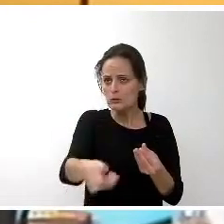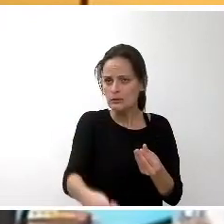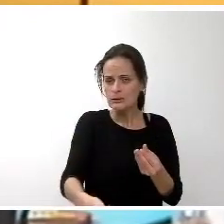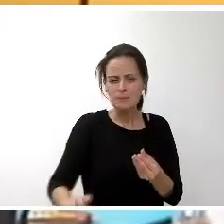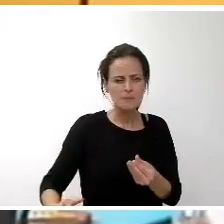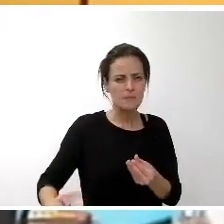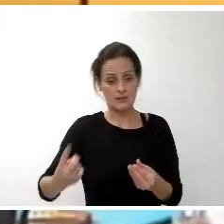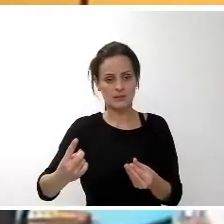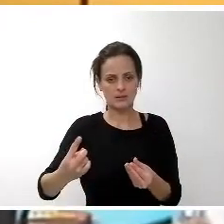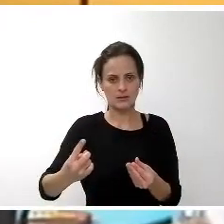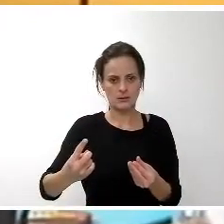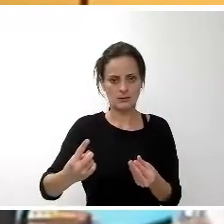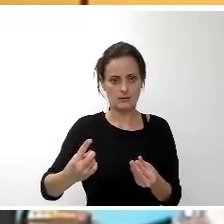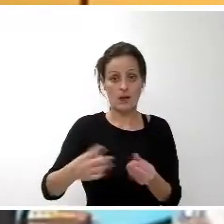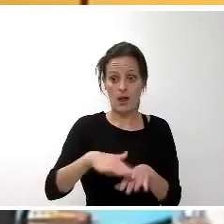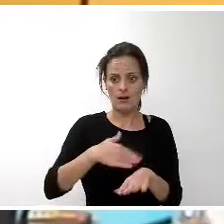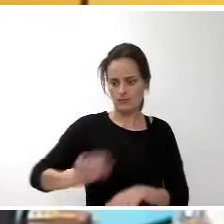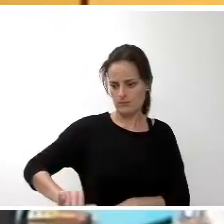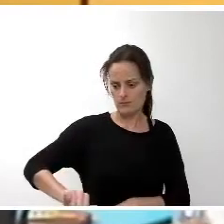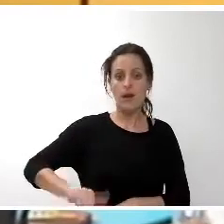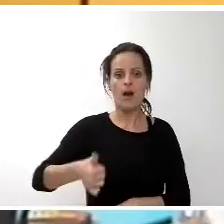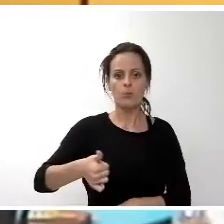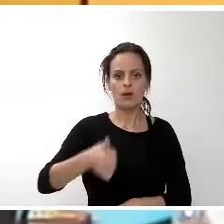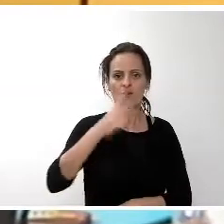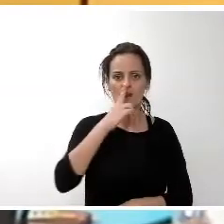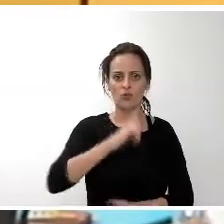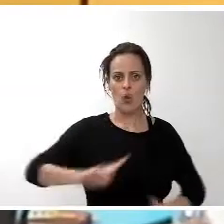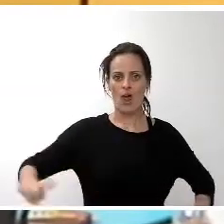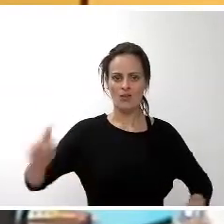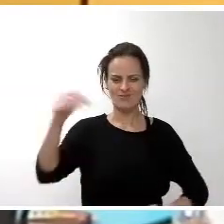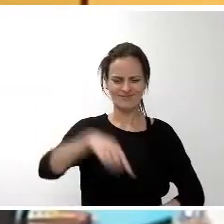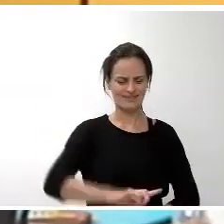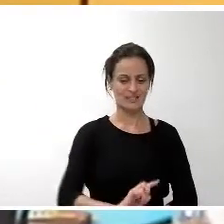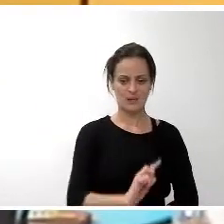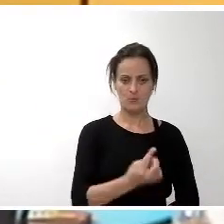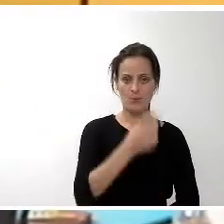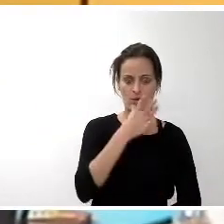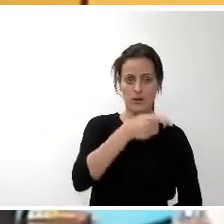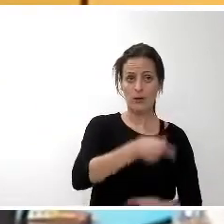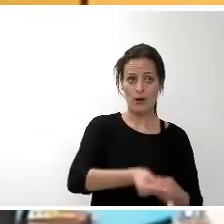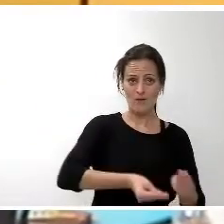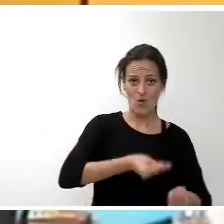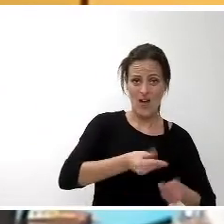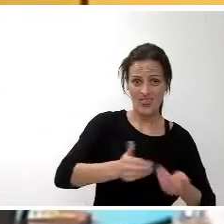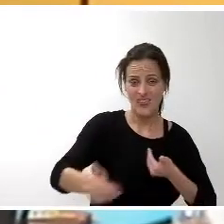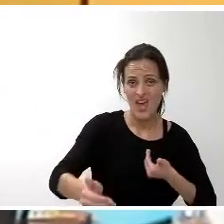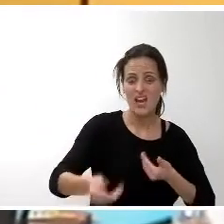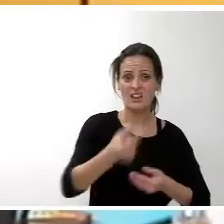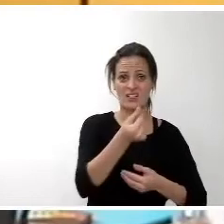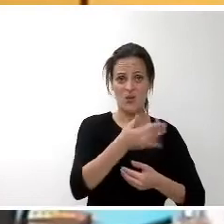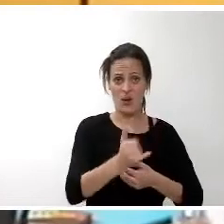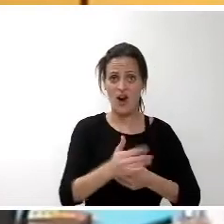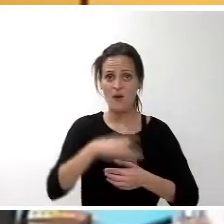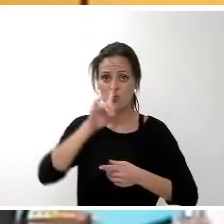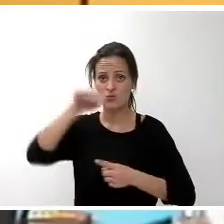del año es nuestra hoja de ruta, es nuestra hoja de deberes y es lo que vamos a hacer y el dinero que vamos a tener para trabajar durante